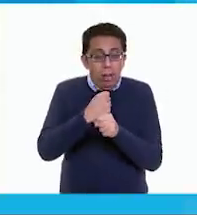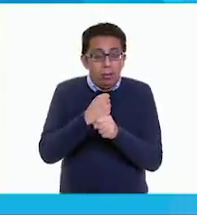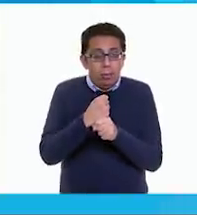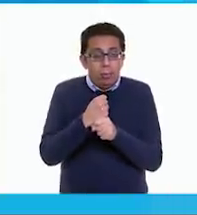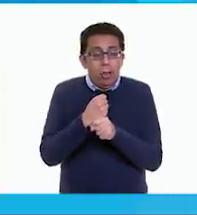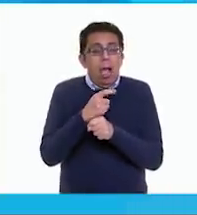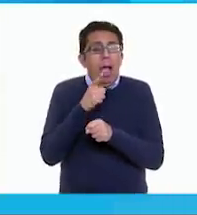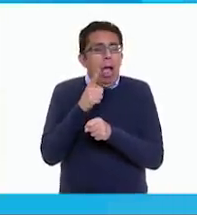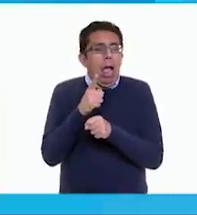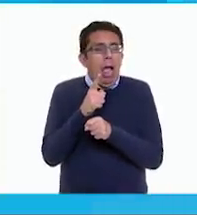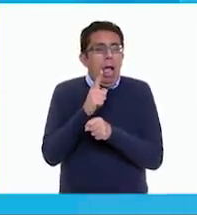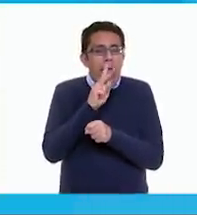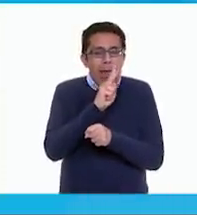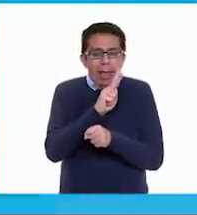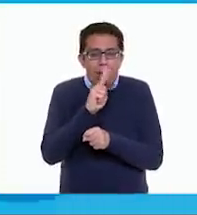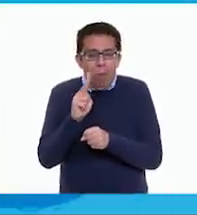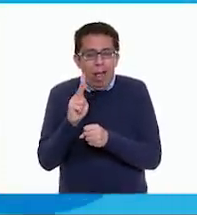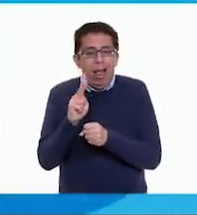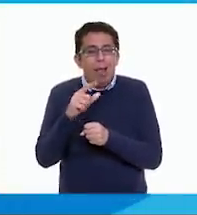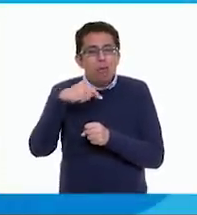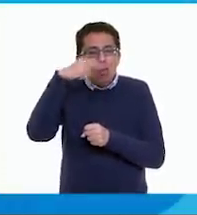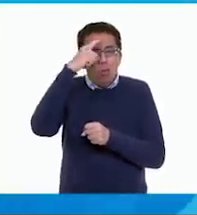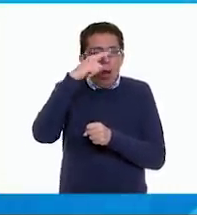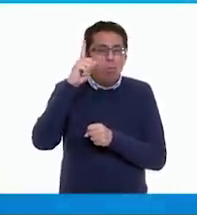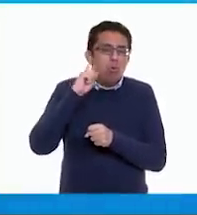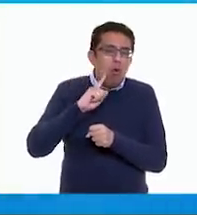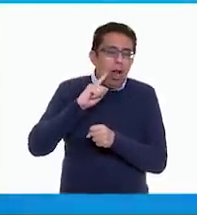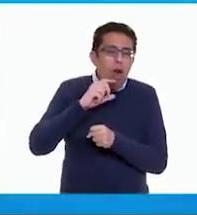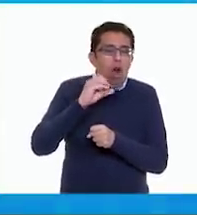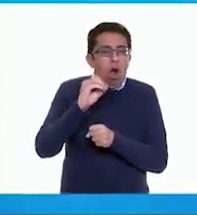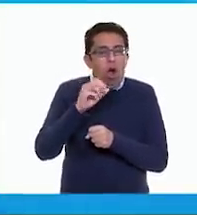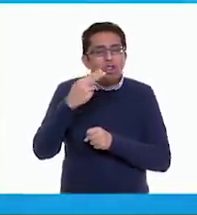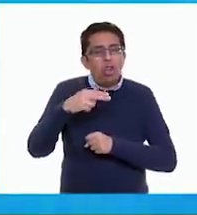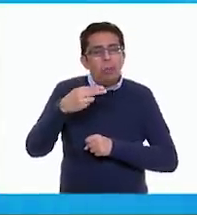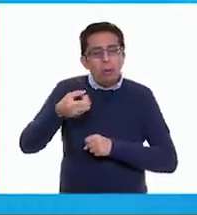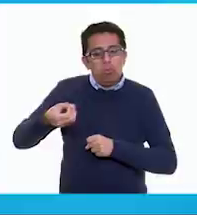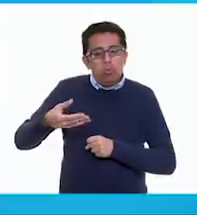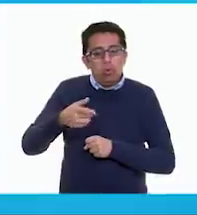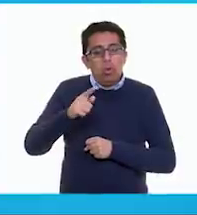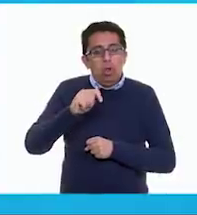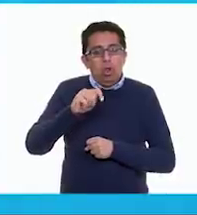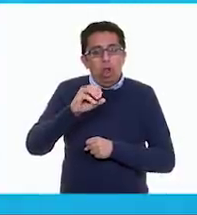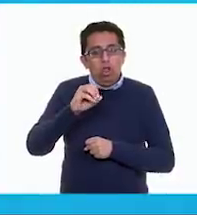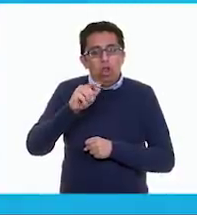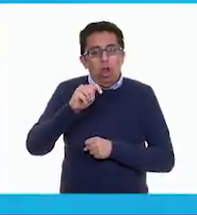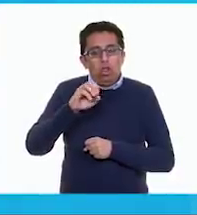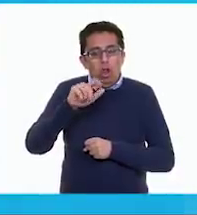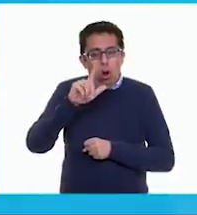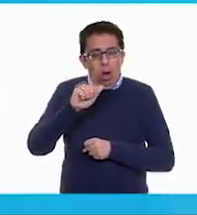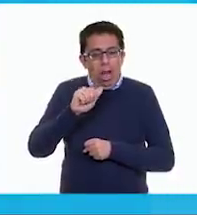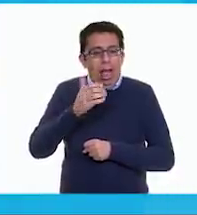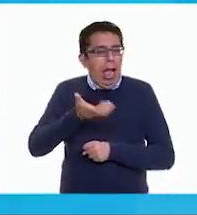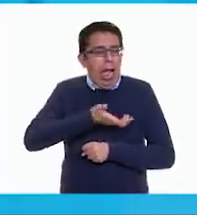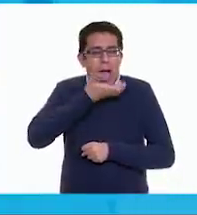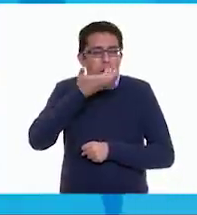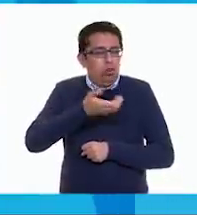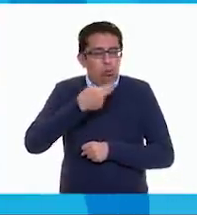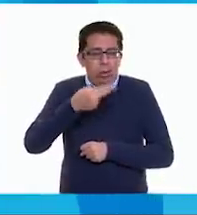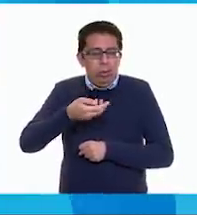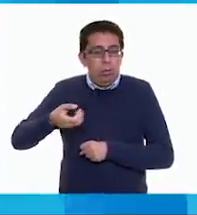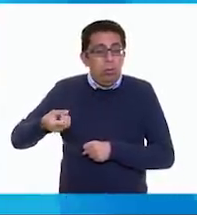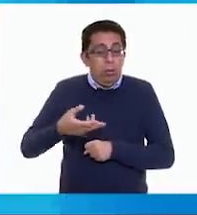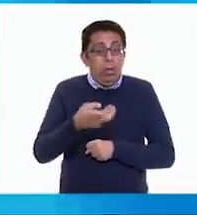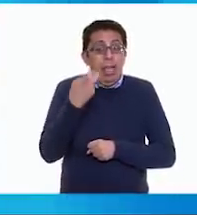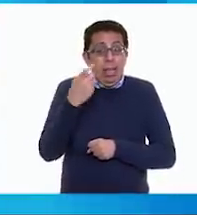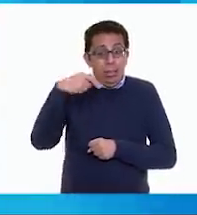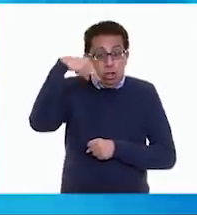si se tratara de una guajolota o totola, como coloquialmente se llama a esta ave doméstica, este